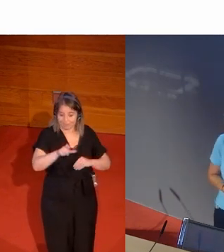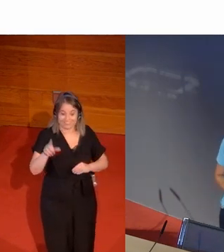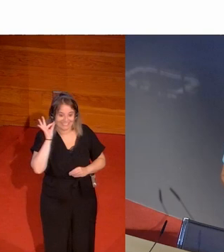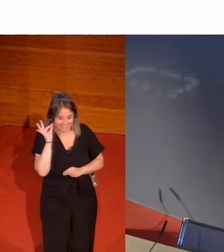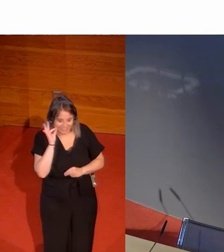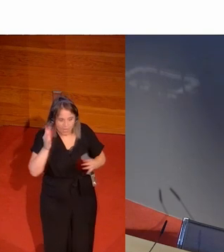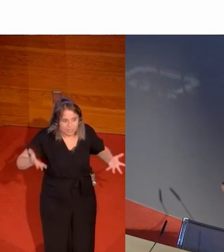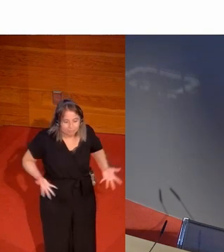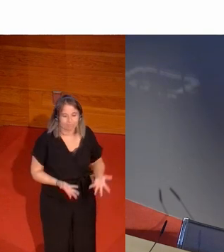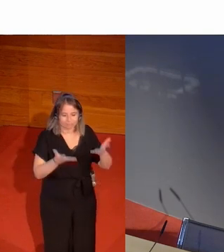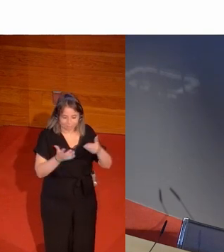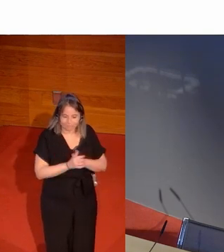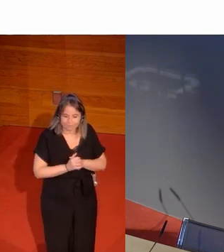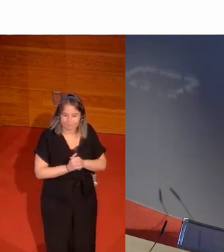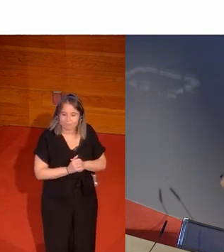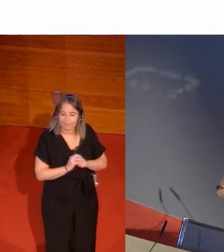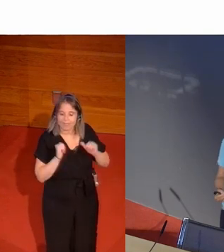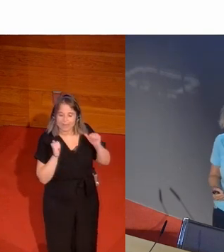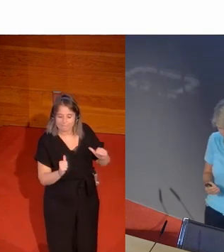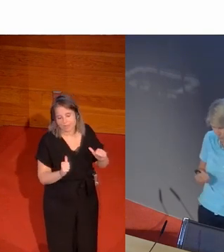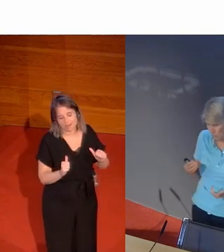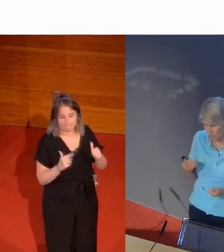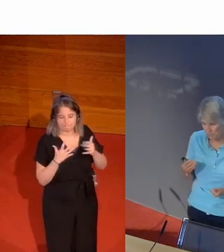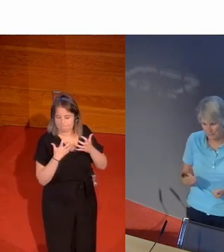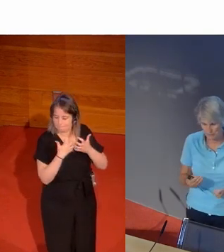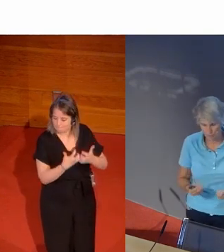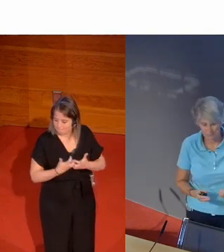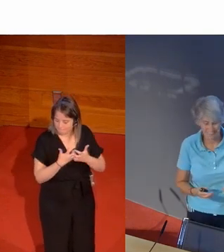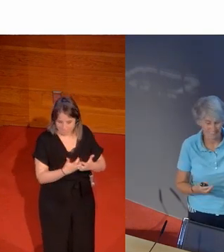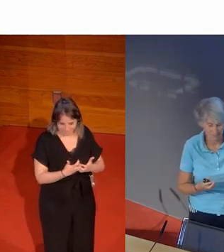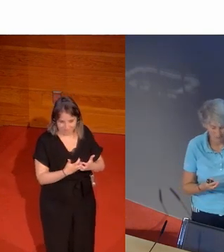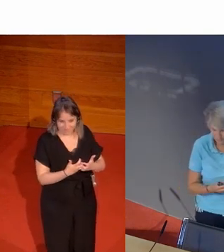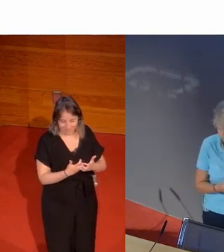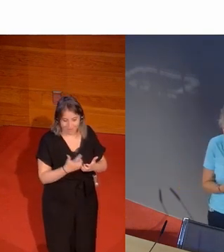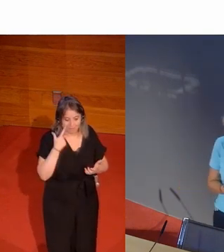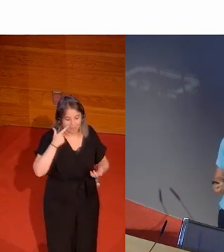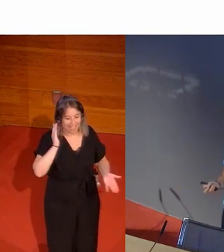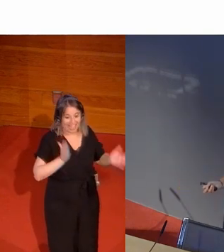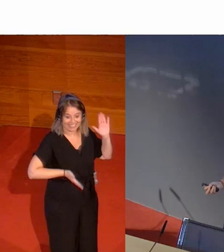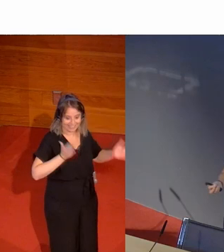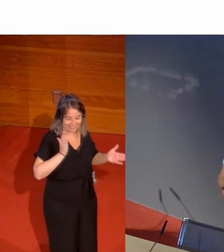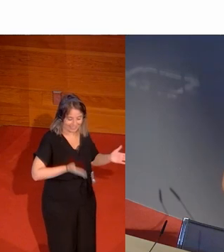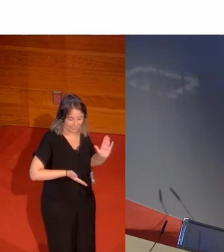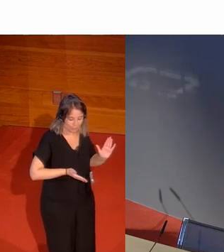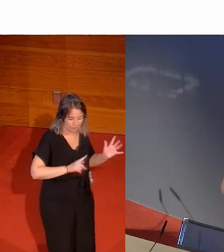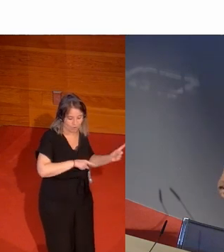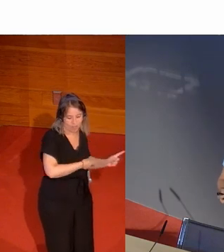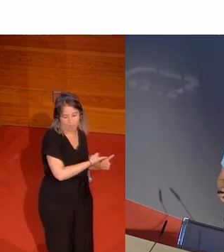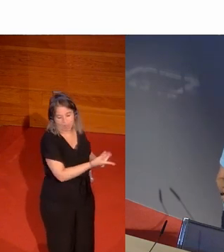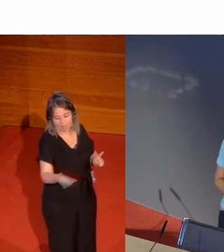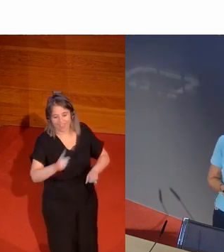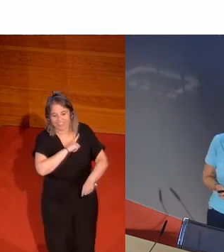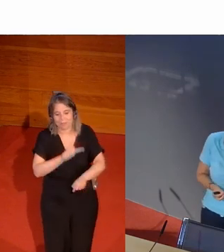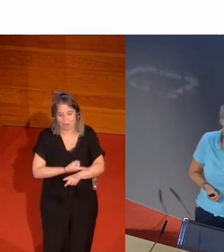universitarias y empieza a buscarse esa pelea fijaos cómo se manejan las cosas del atletismo se pasa al resto de